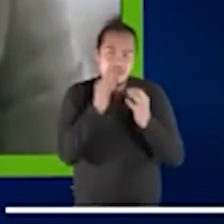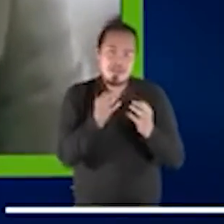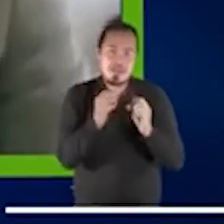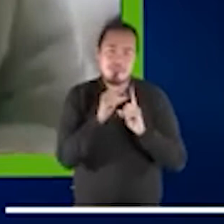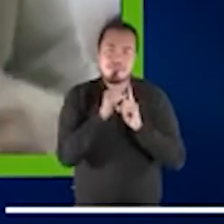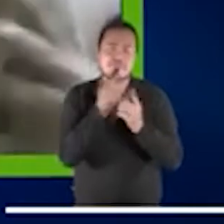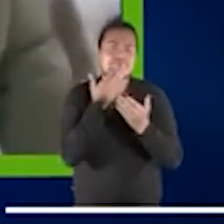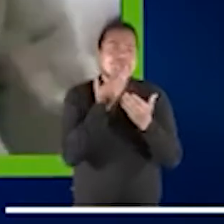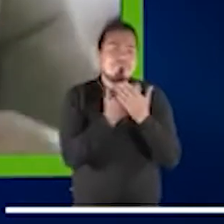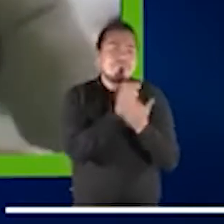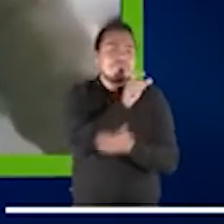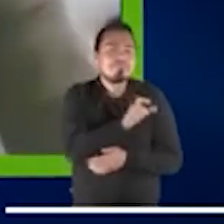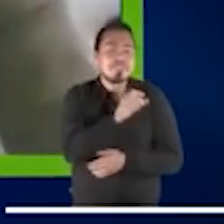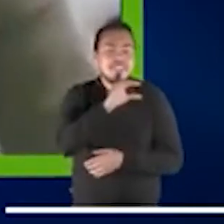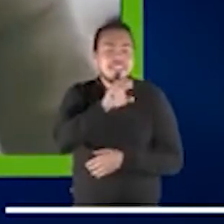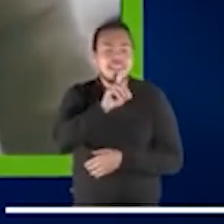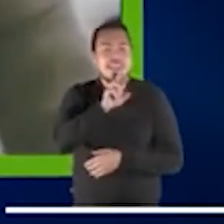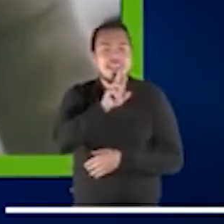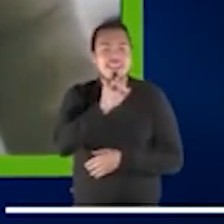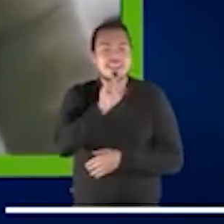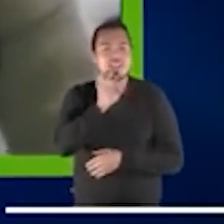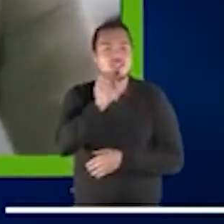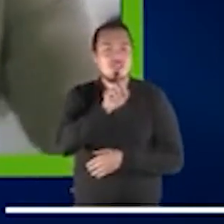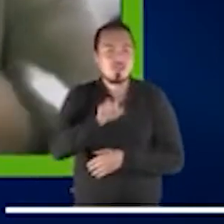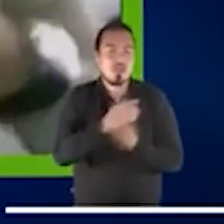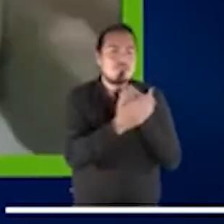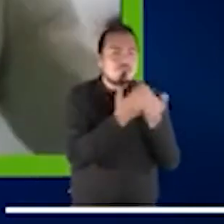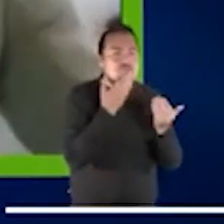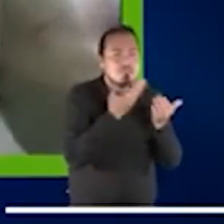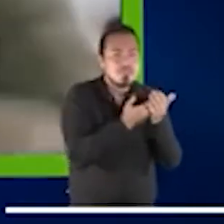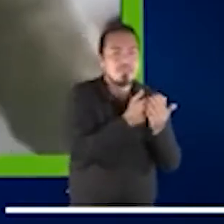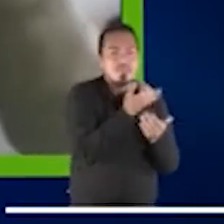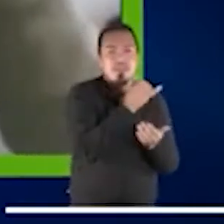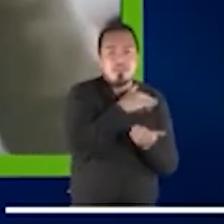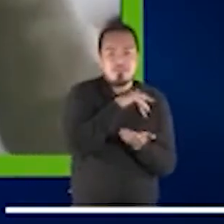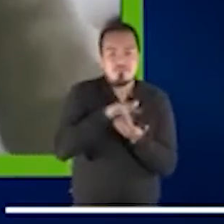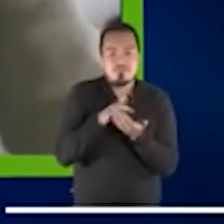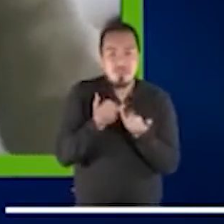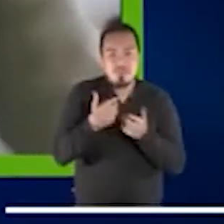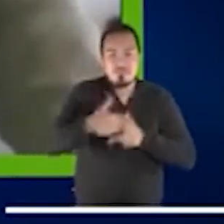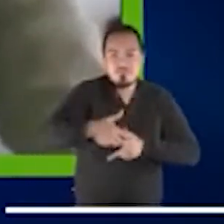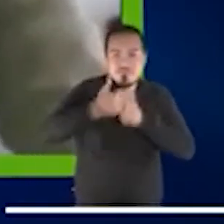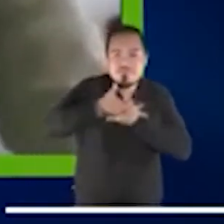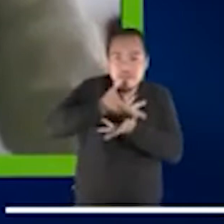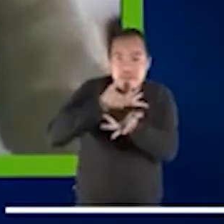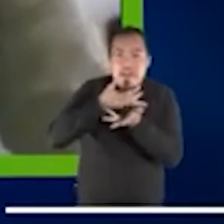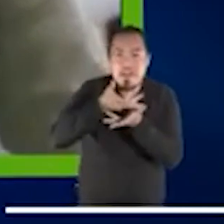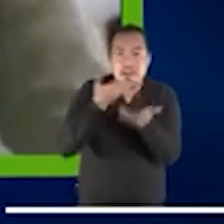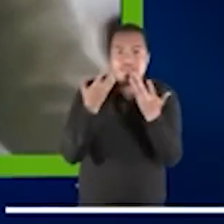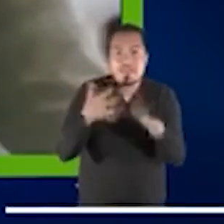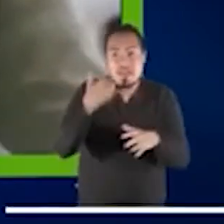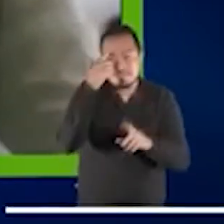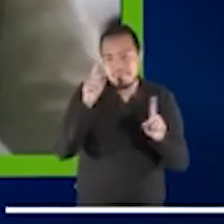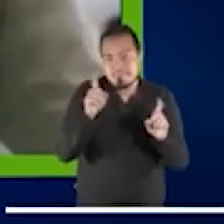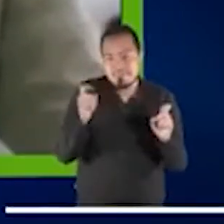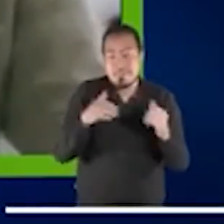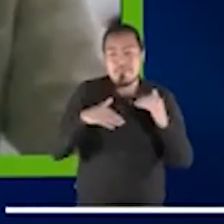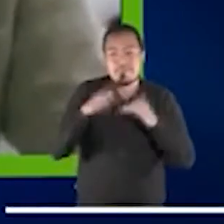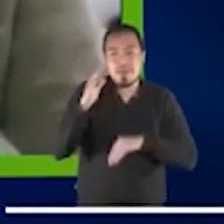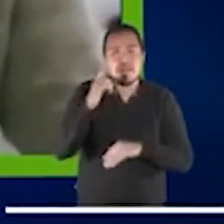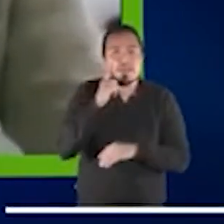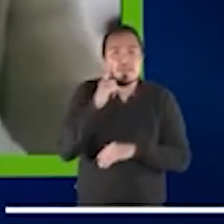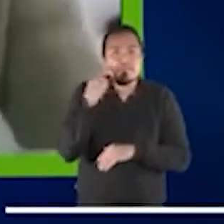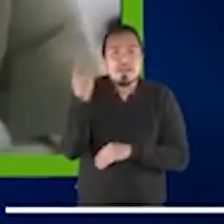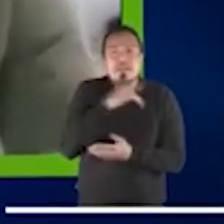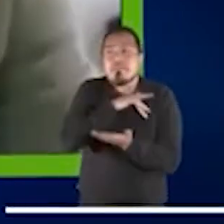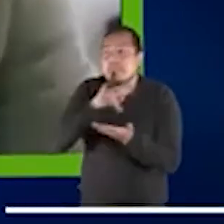a Cédric Fusar por crear este espacio de diálogo y salirse de lo que viene siendo habitual en esta serie de conferencias